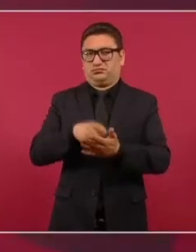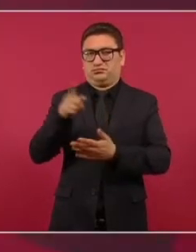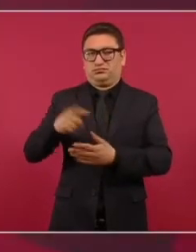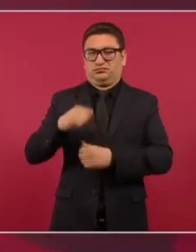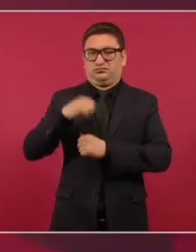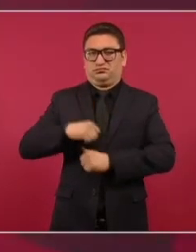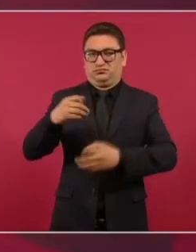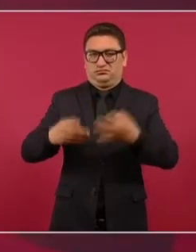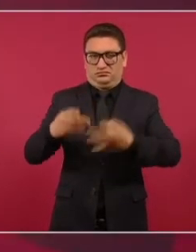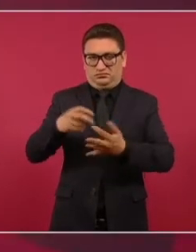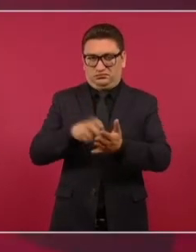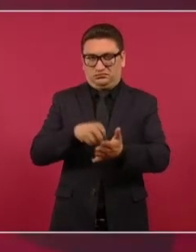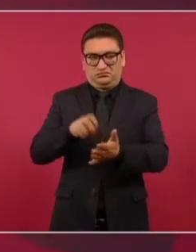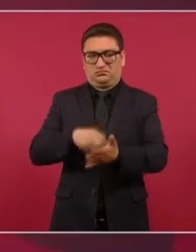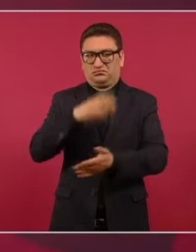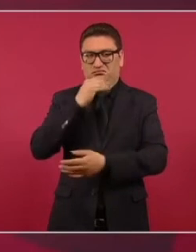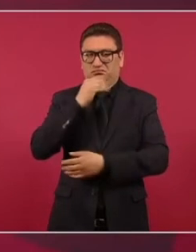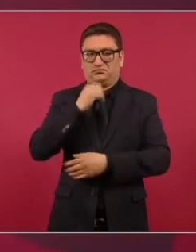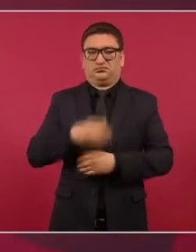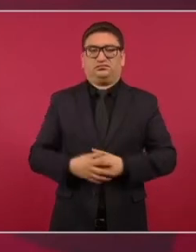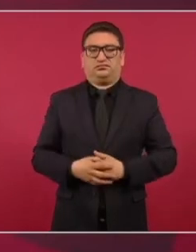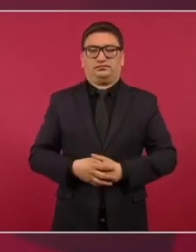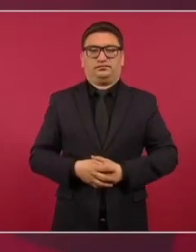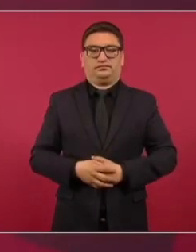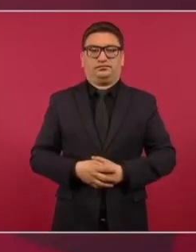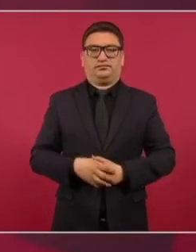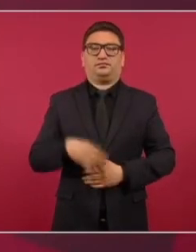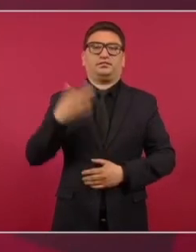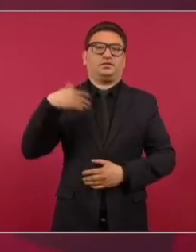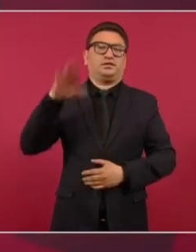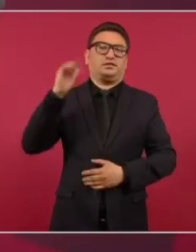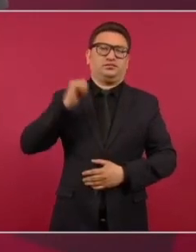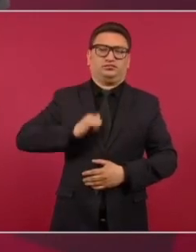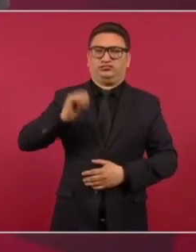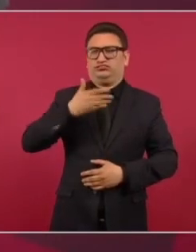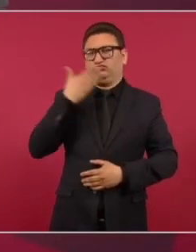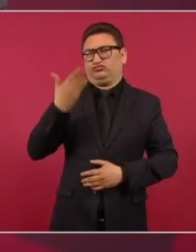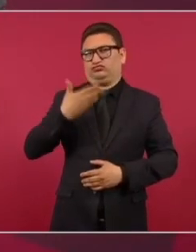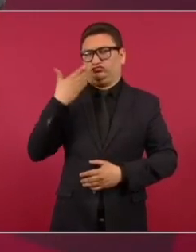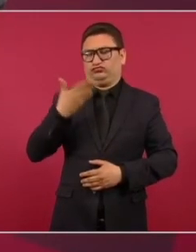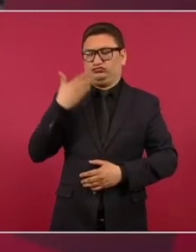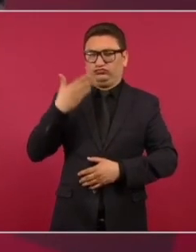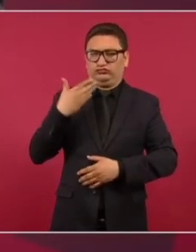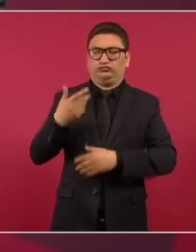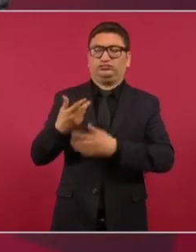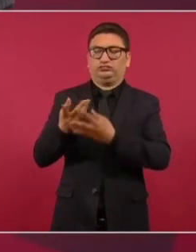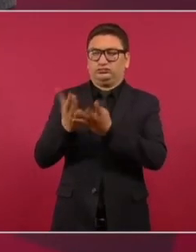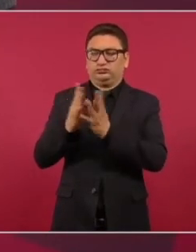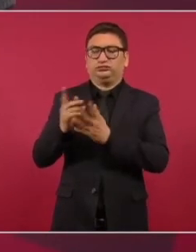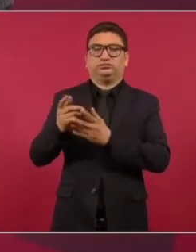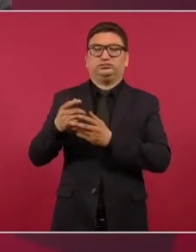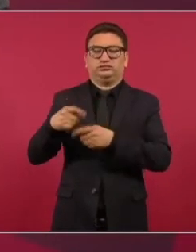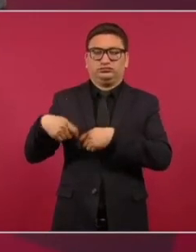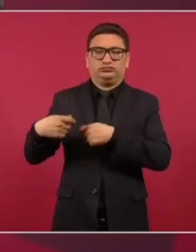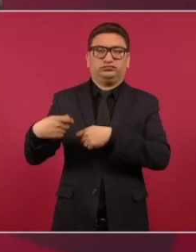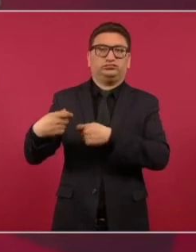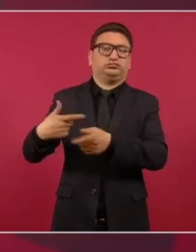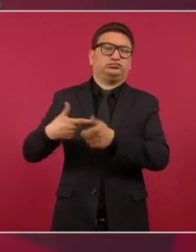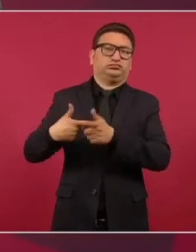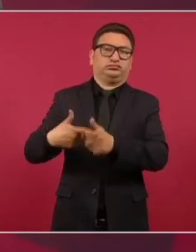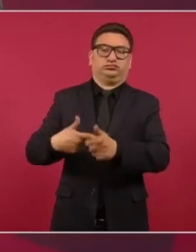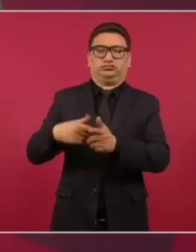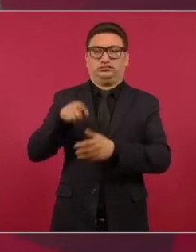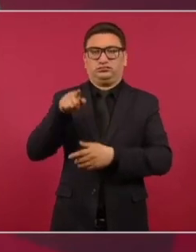que viene del antiguo régimen y está infectado,